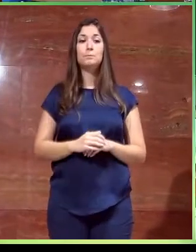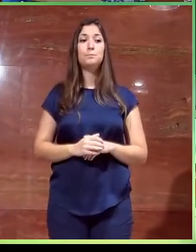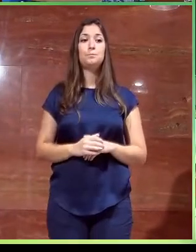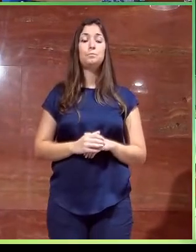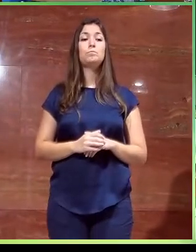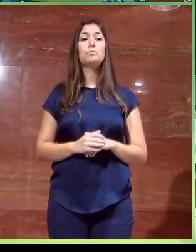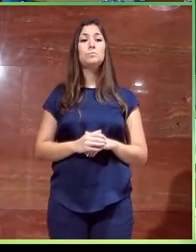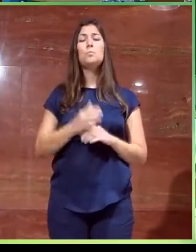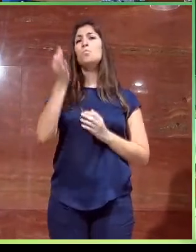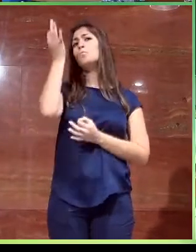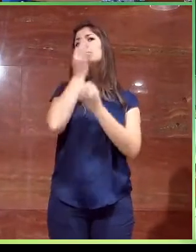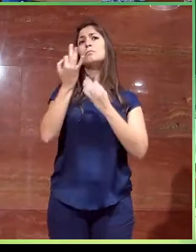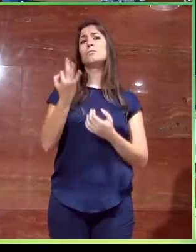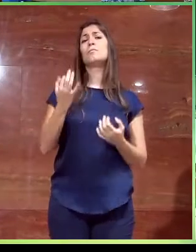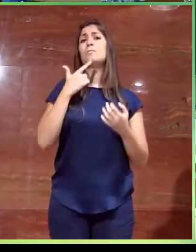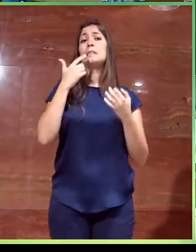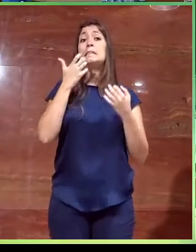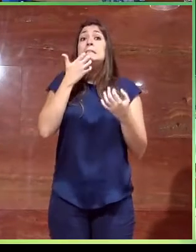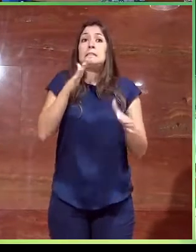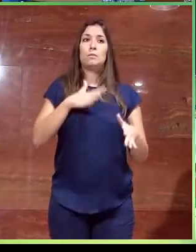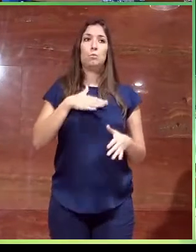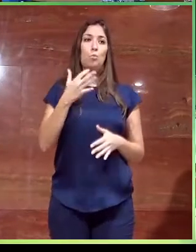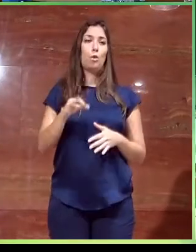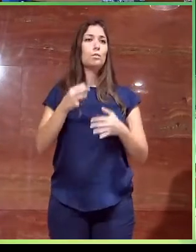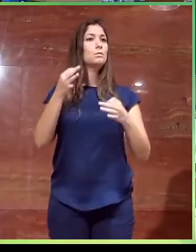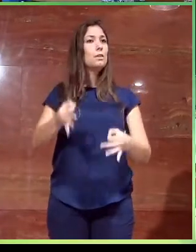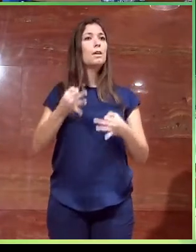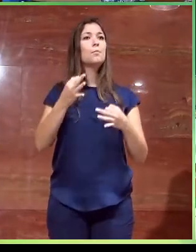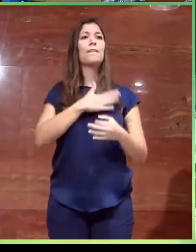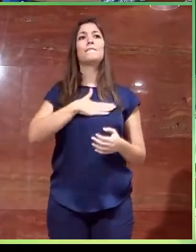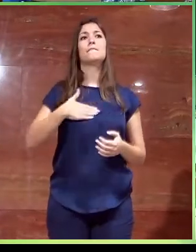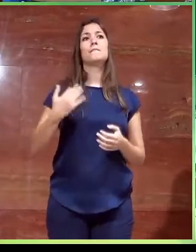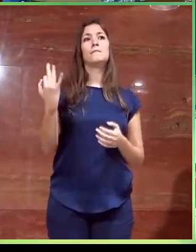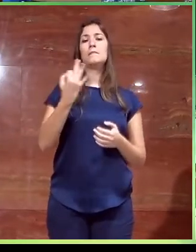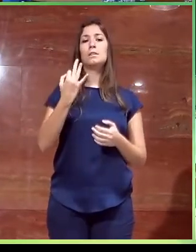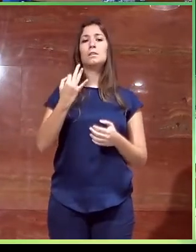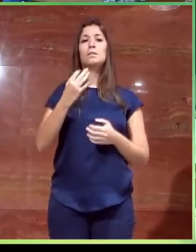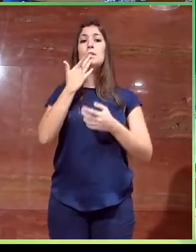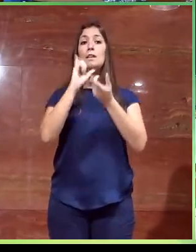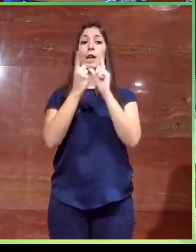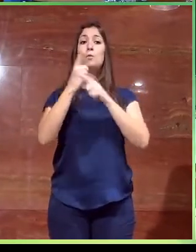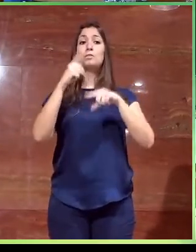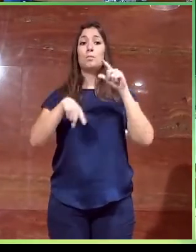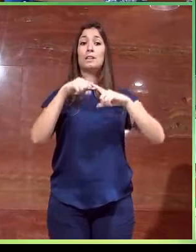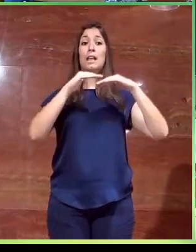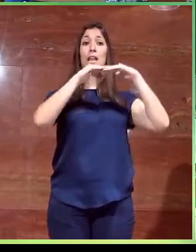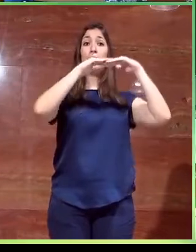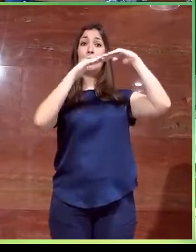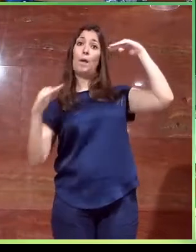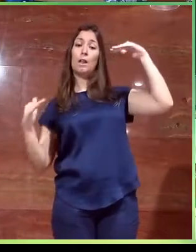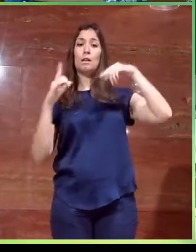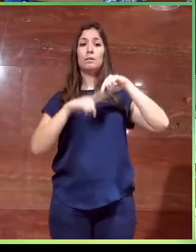Como criterio, siempre que podemos, intentamos los cambios de nivel, sobre todo cuando son de